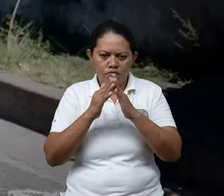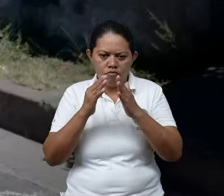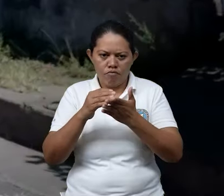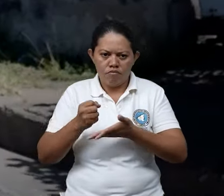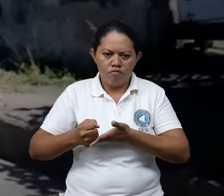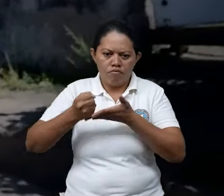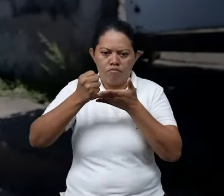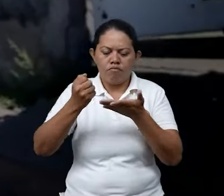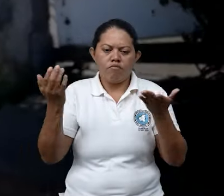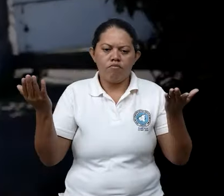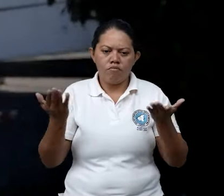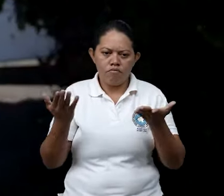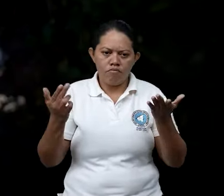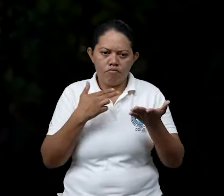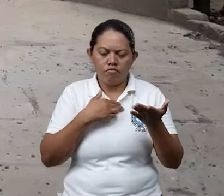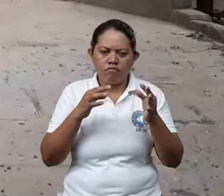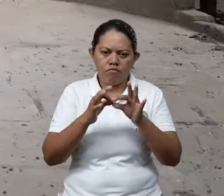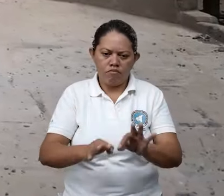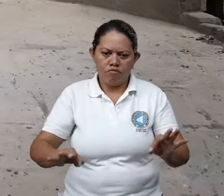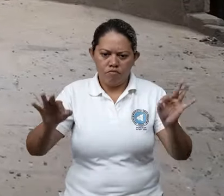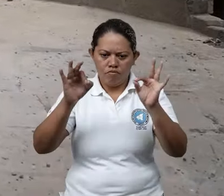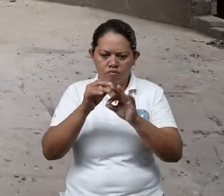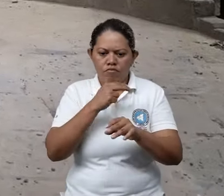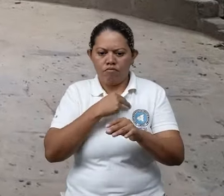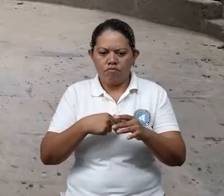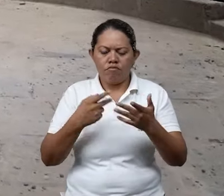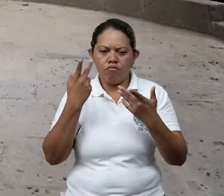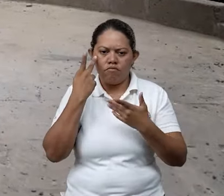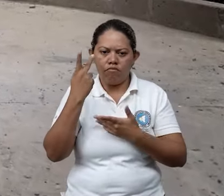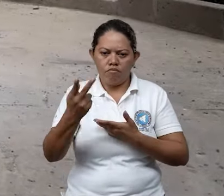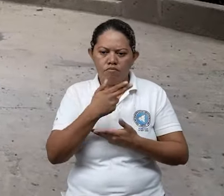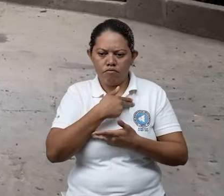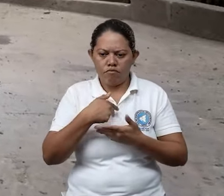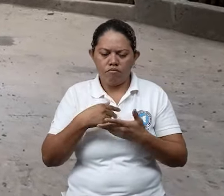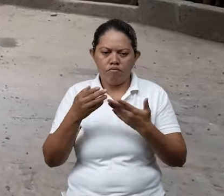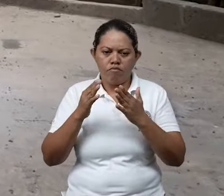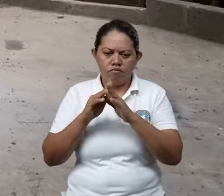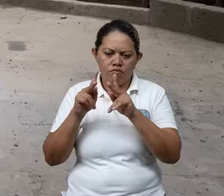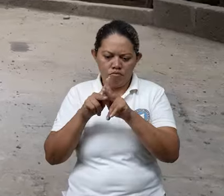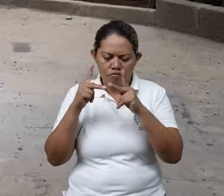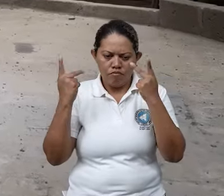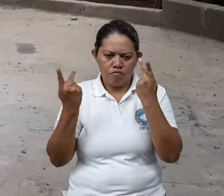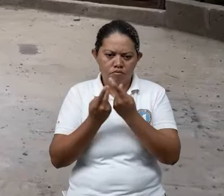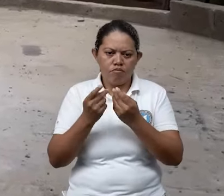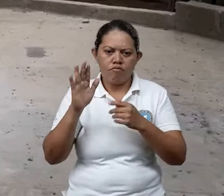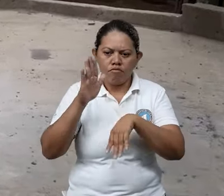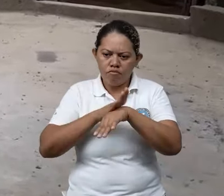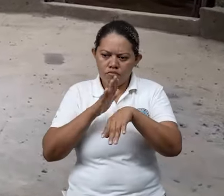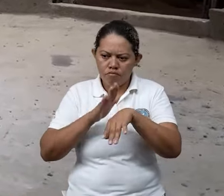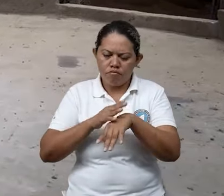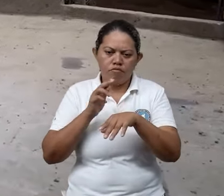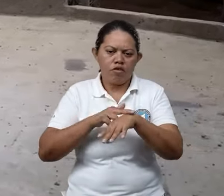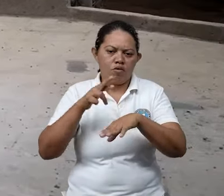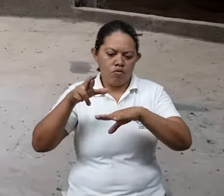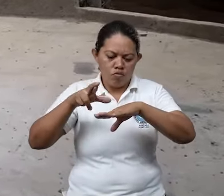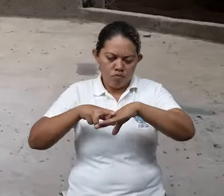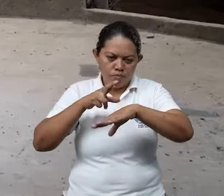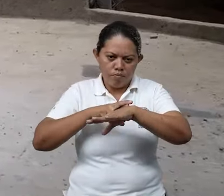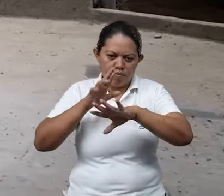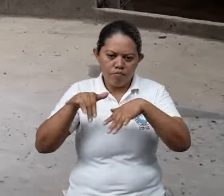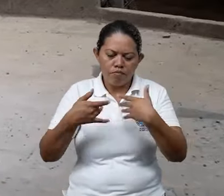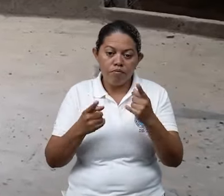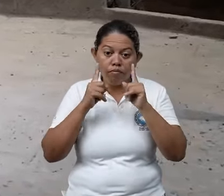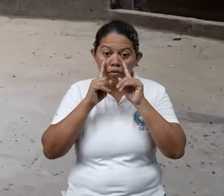solidarias y específicamente las acciones que deben de hacer las poblaciones al momento de una emergencia, sus normas de autoprotección,